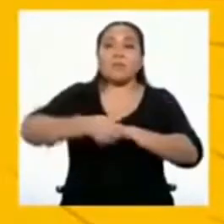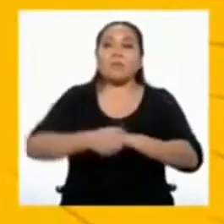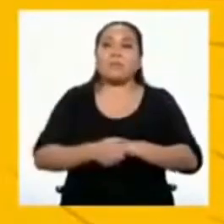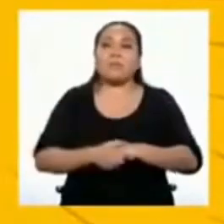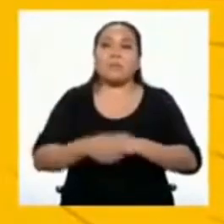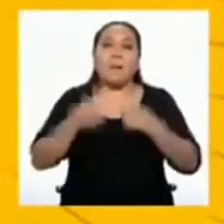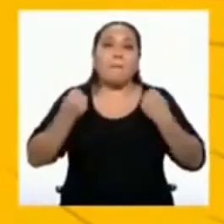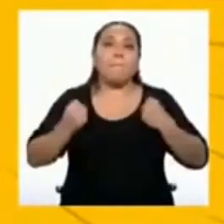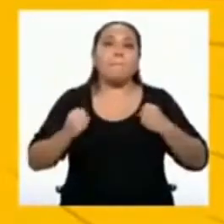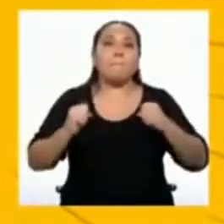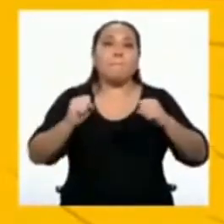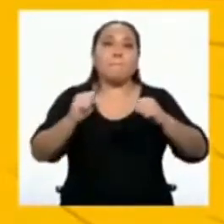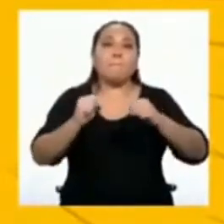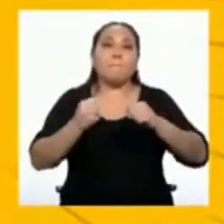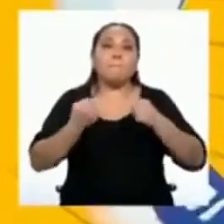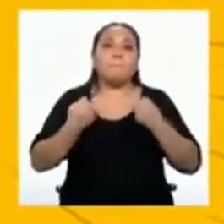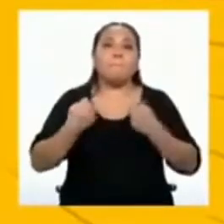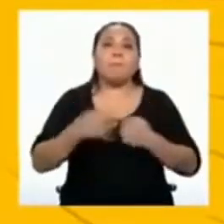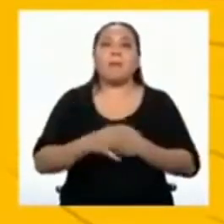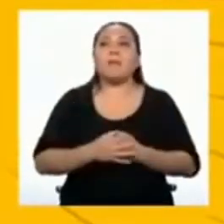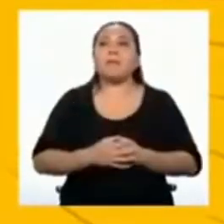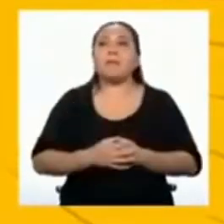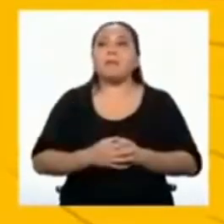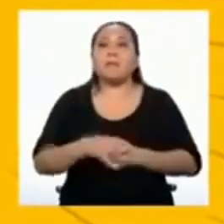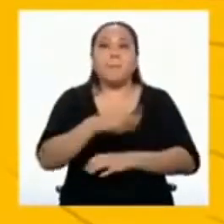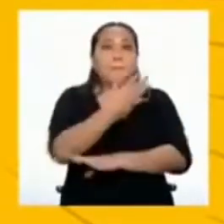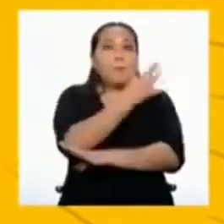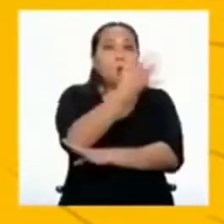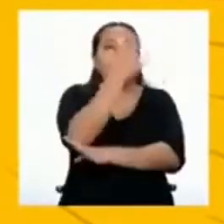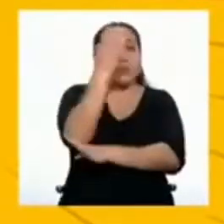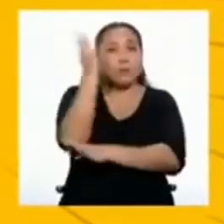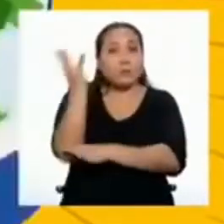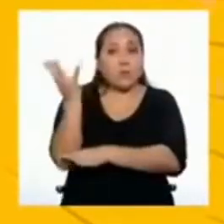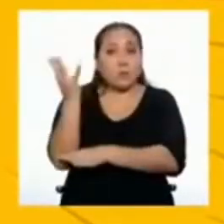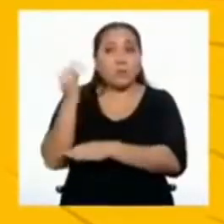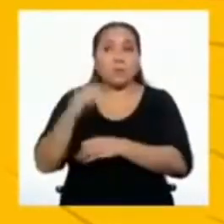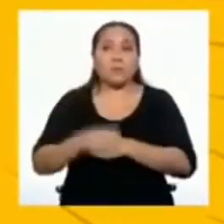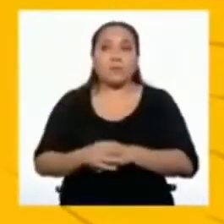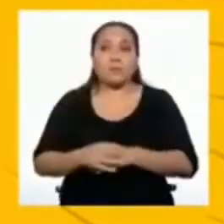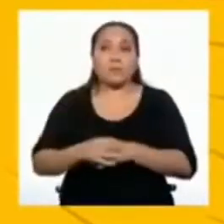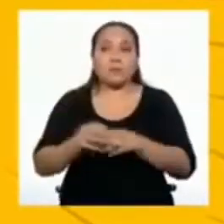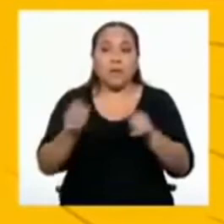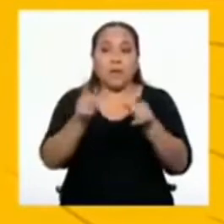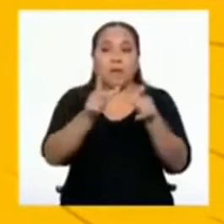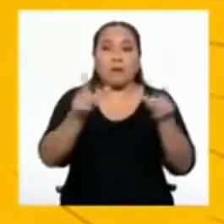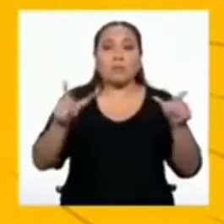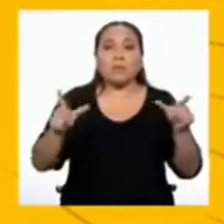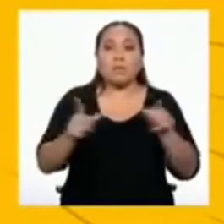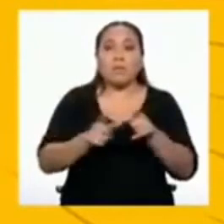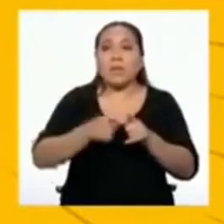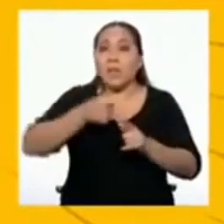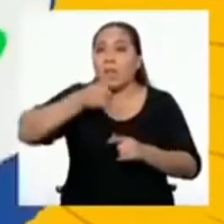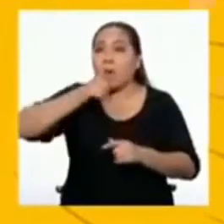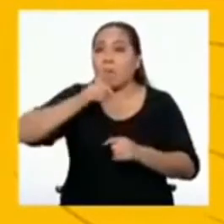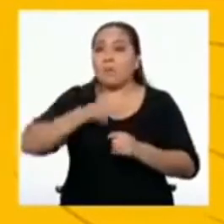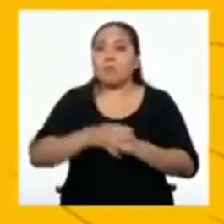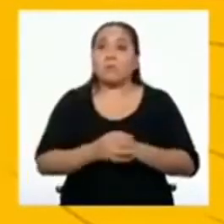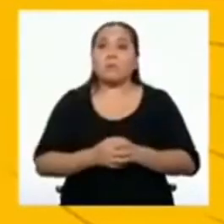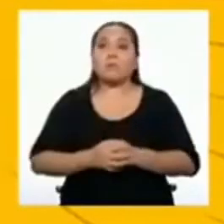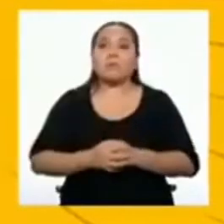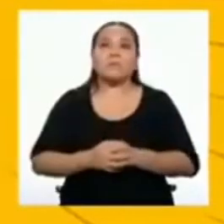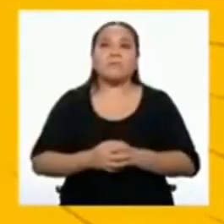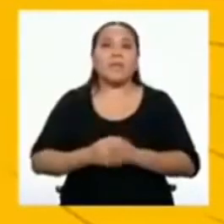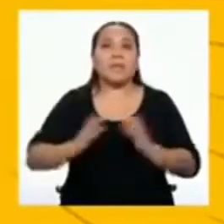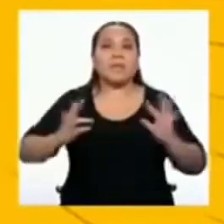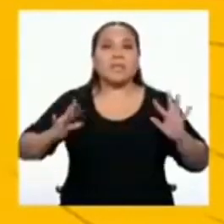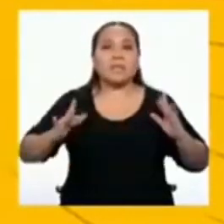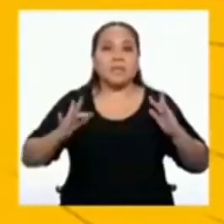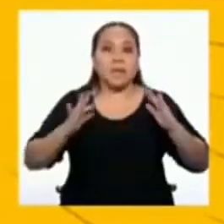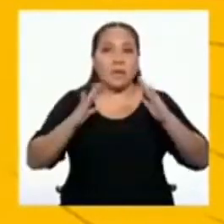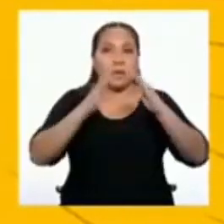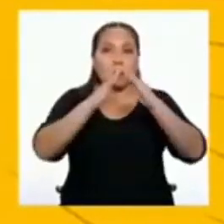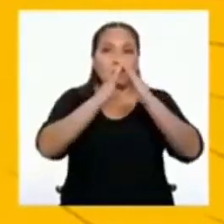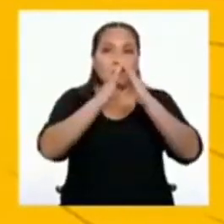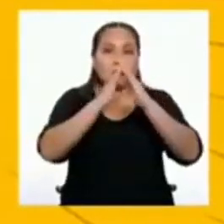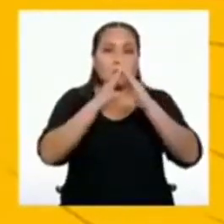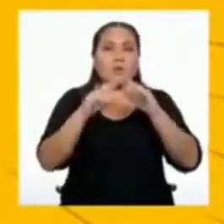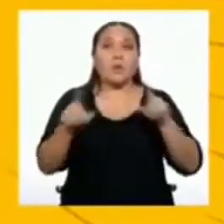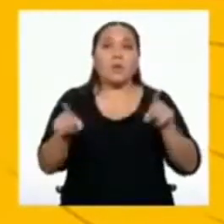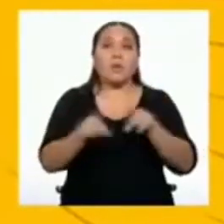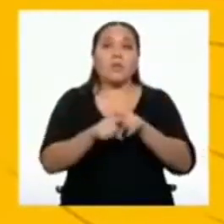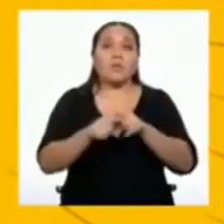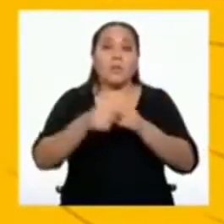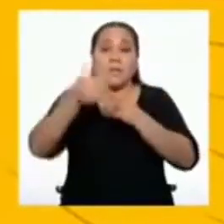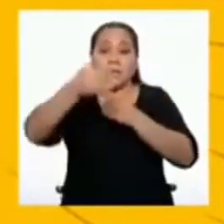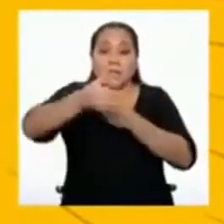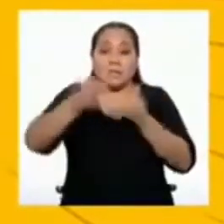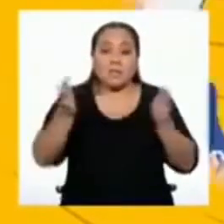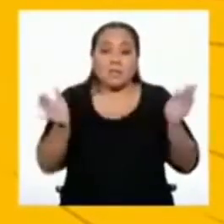parques, bosques, lagunas, cerros y también